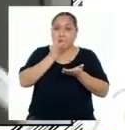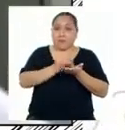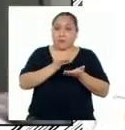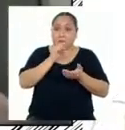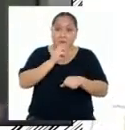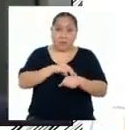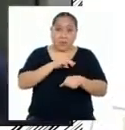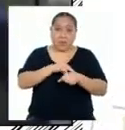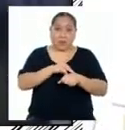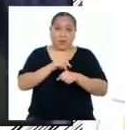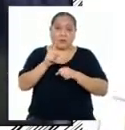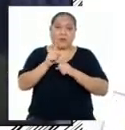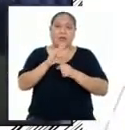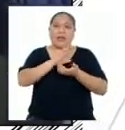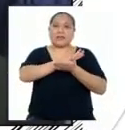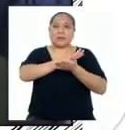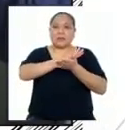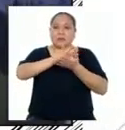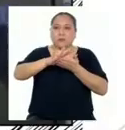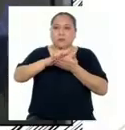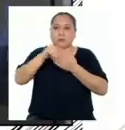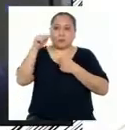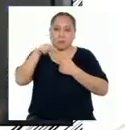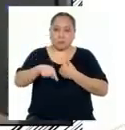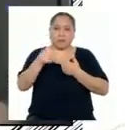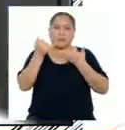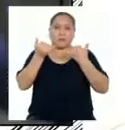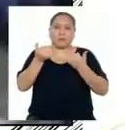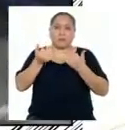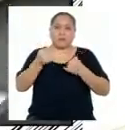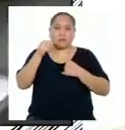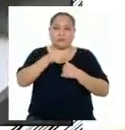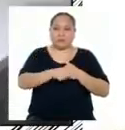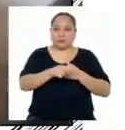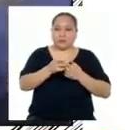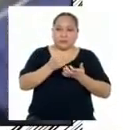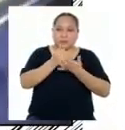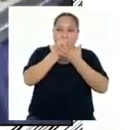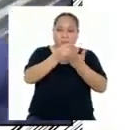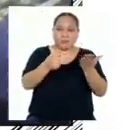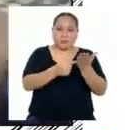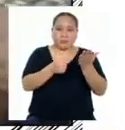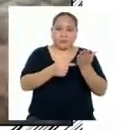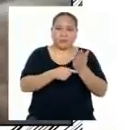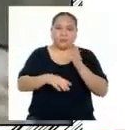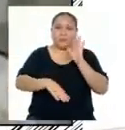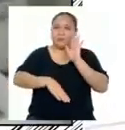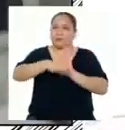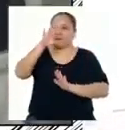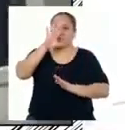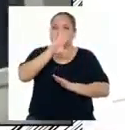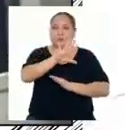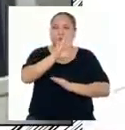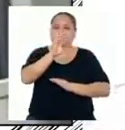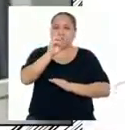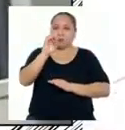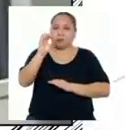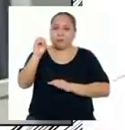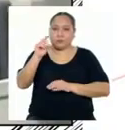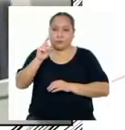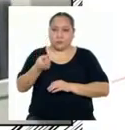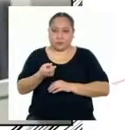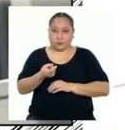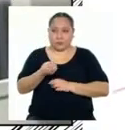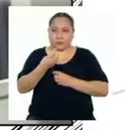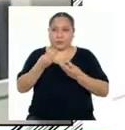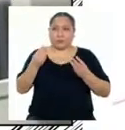En la actualidad En esta planta se vienen tratando con esta tecnología Más de 500 mil kilos anuales de productos